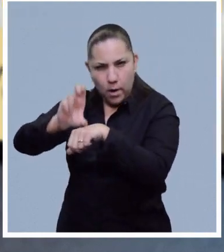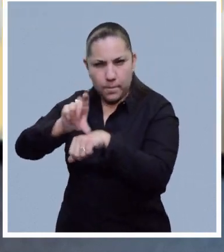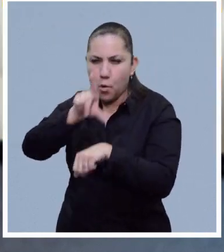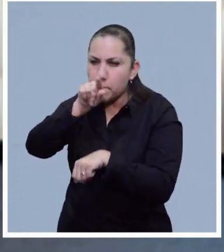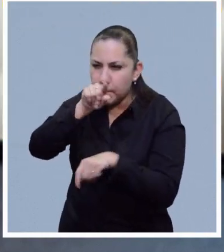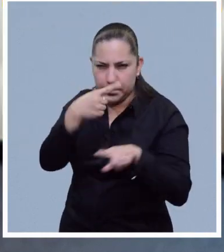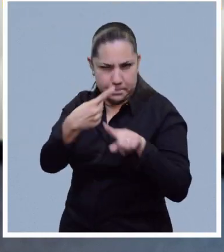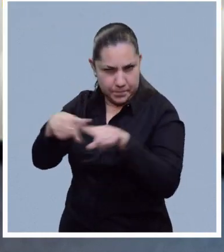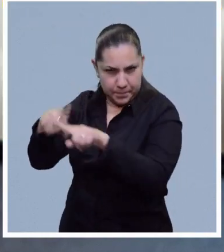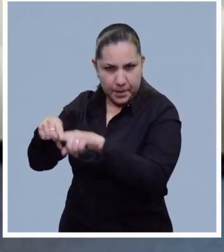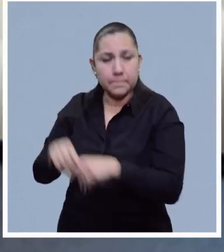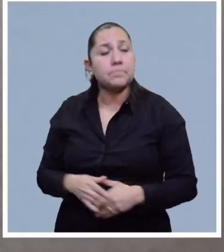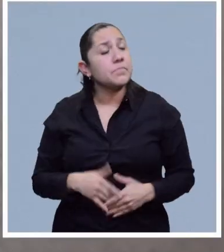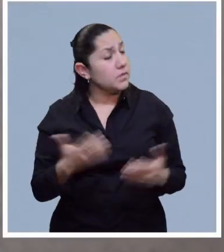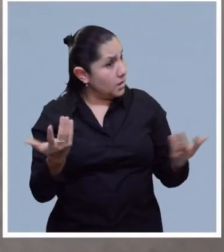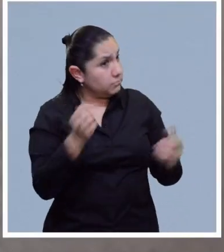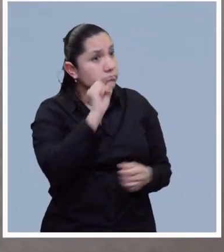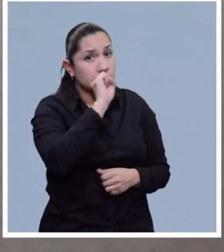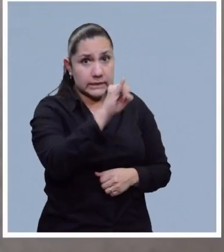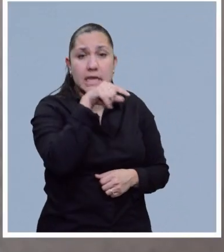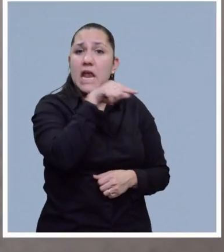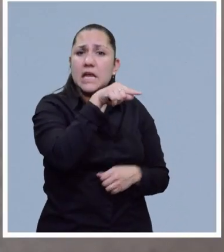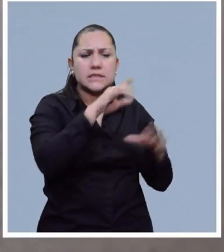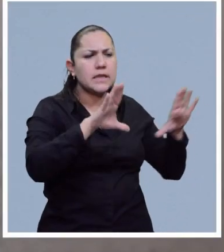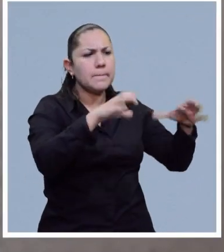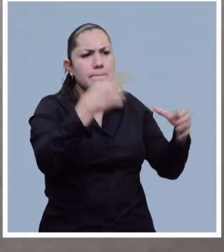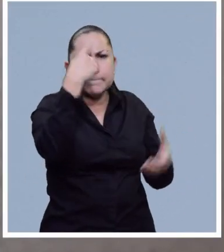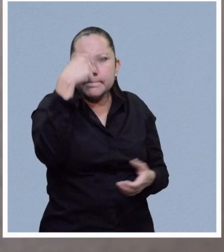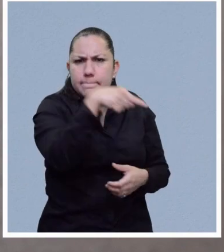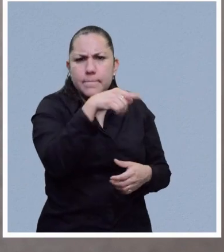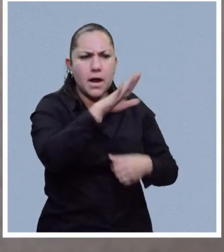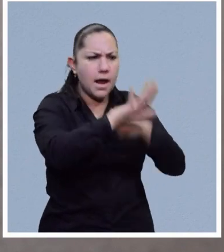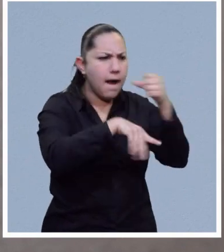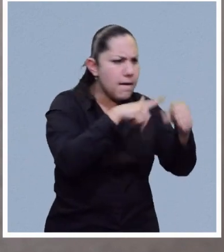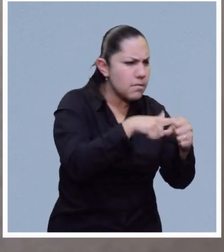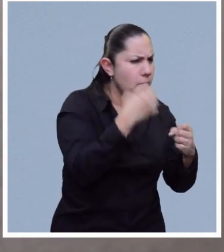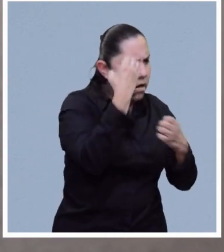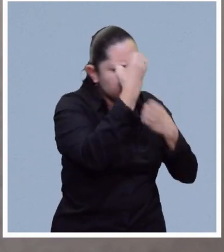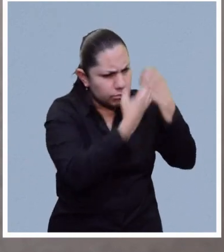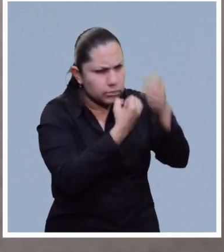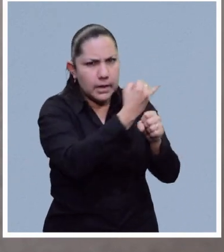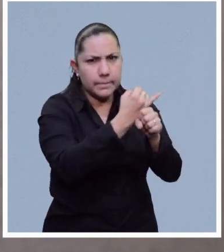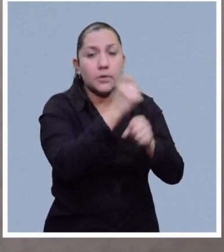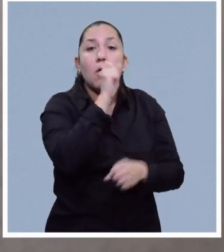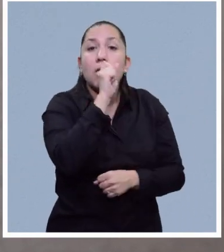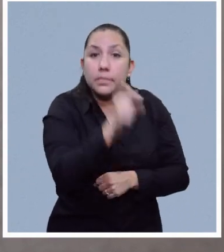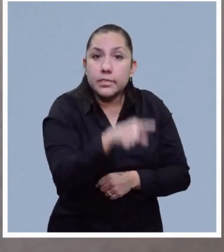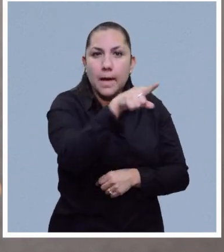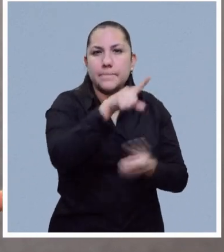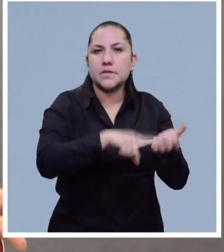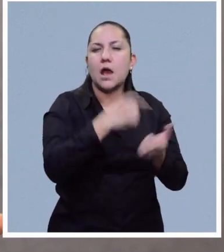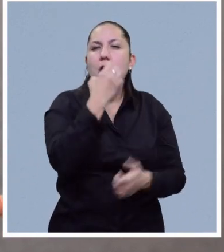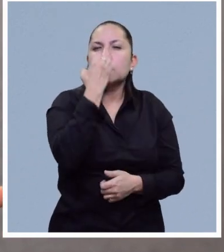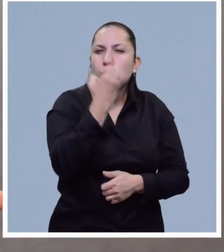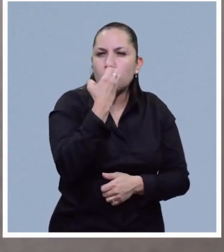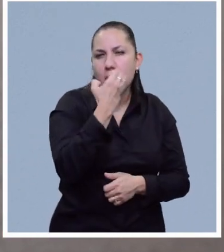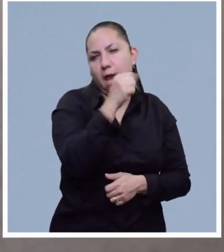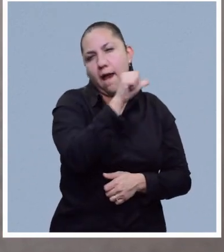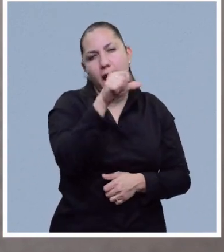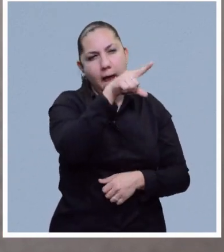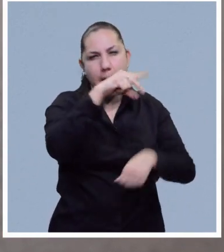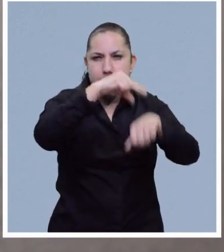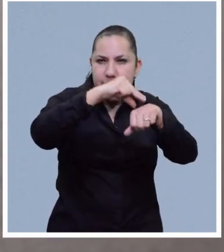centro, además de la gran producción de huevo que se realiza bajo todas las medidas de bienestar animal, pues también permite que los estudiantes de la Facultad de Medicina